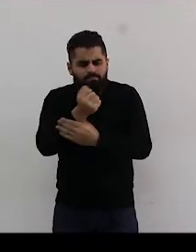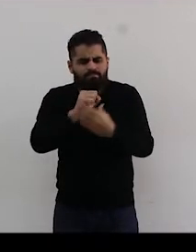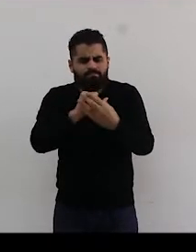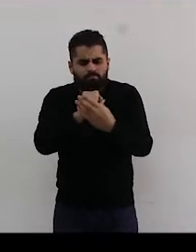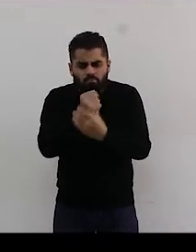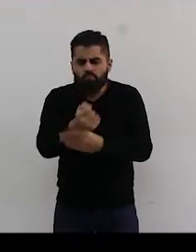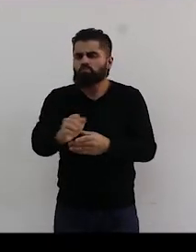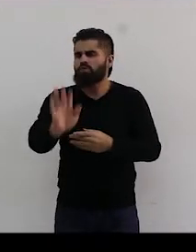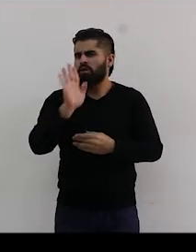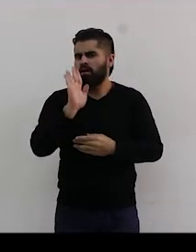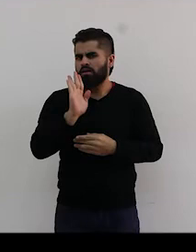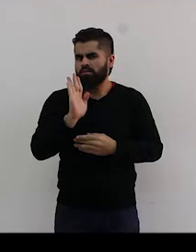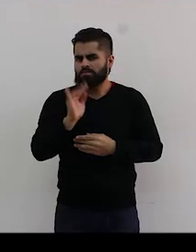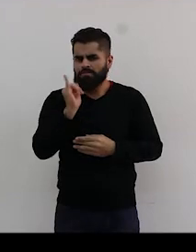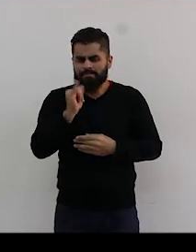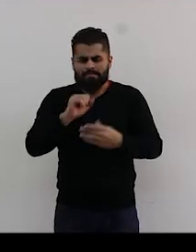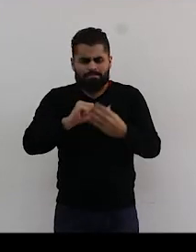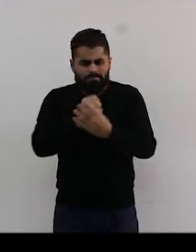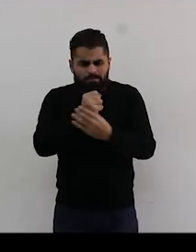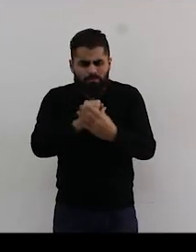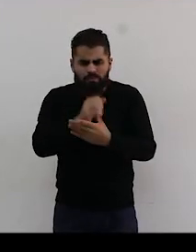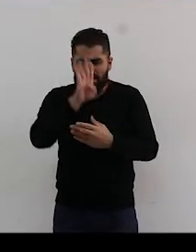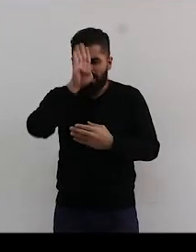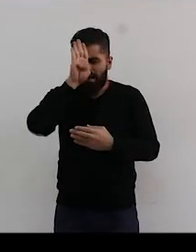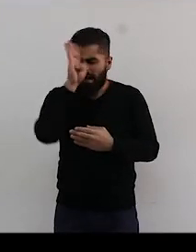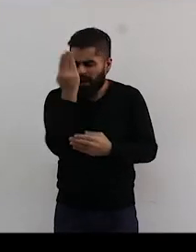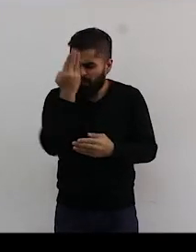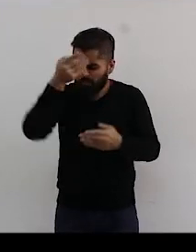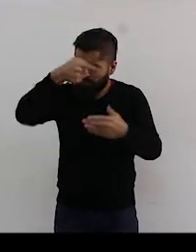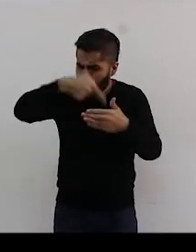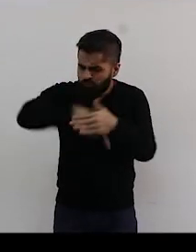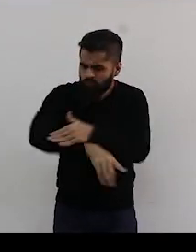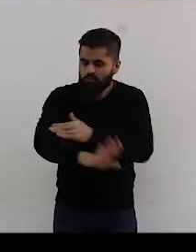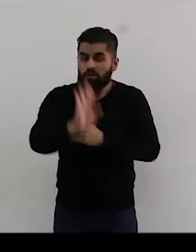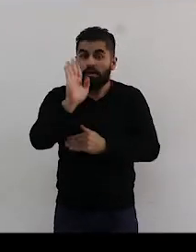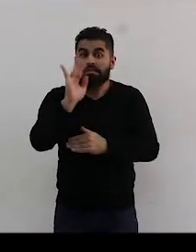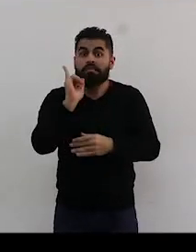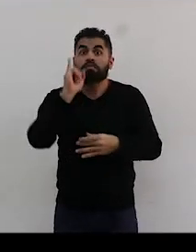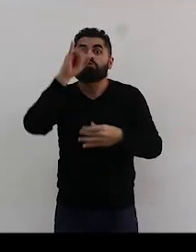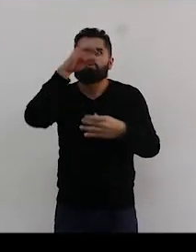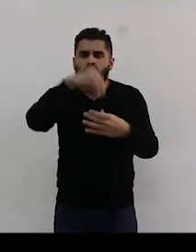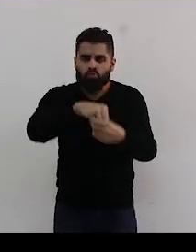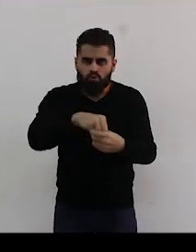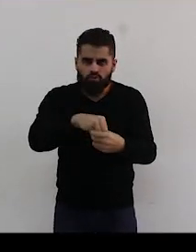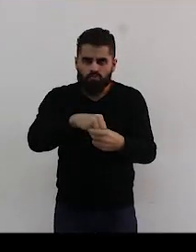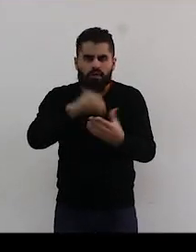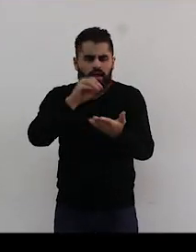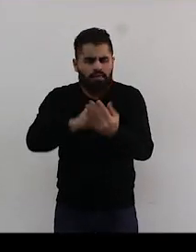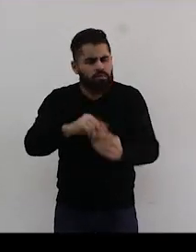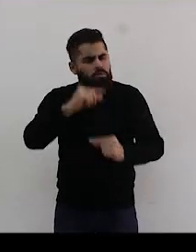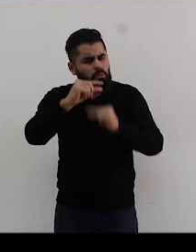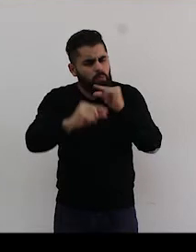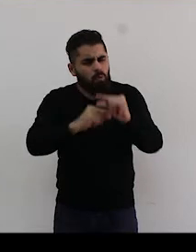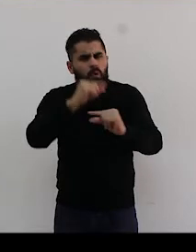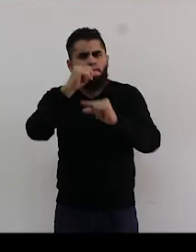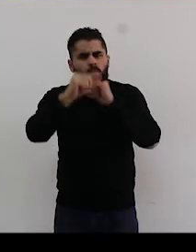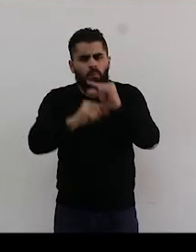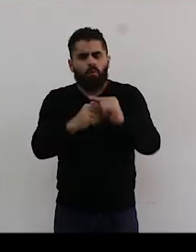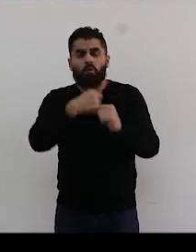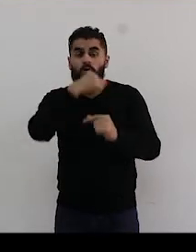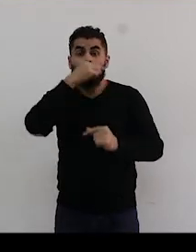crear cultura. Que estás modificando tu manera de pensar. Y eso es lo que hace muy diferente